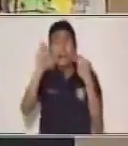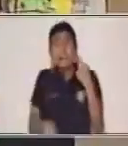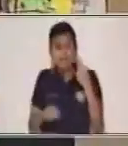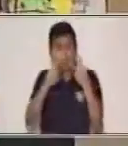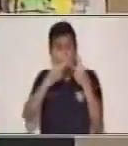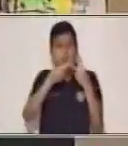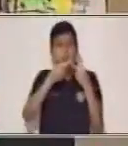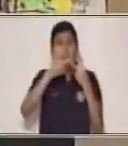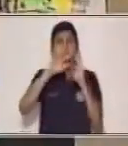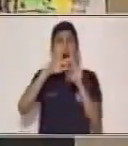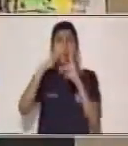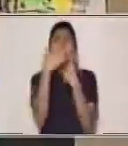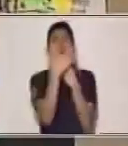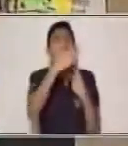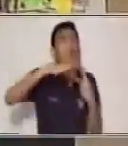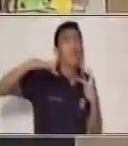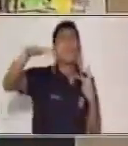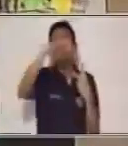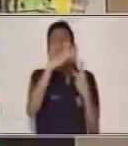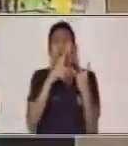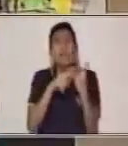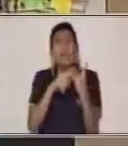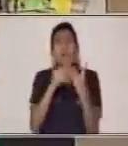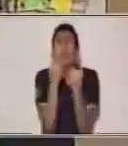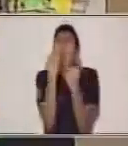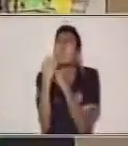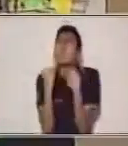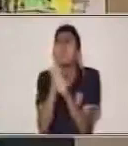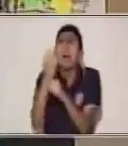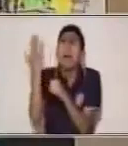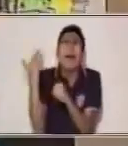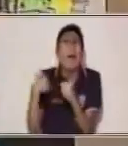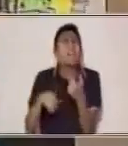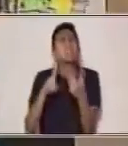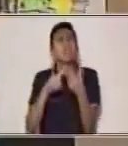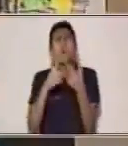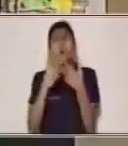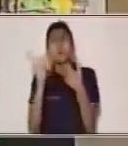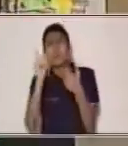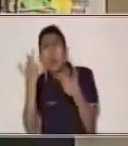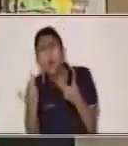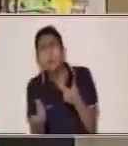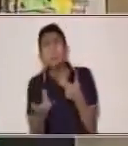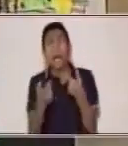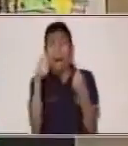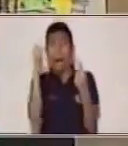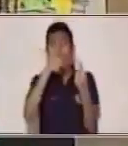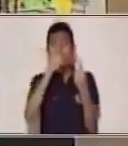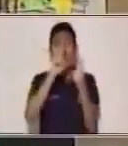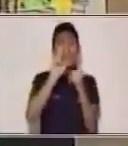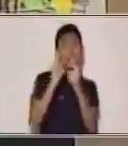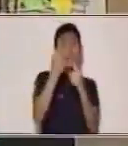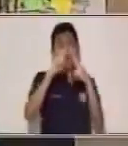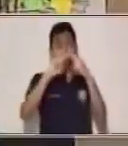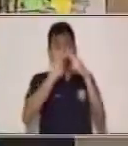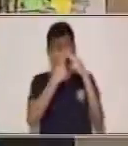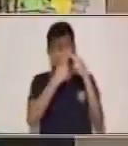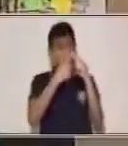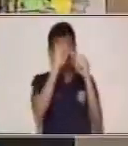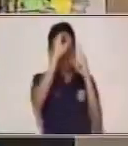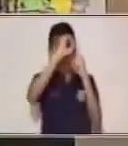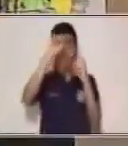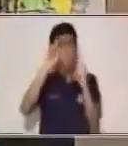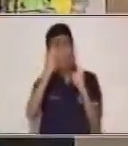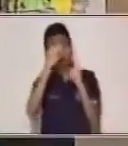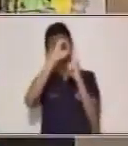ambiente, el lugar, en qué época, el espacio. O sea, aquí se dan todas esas características que son